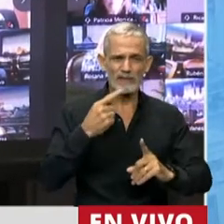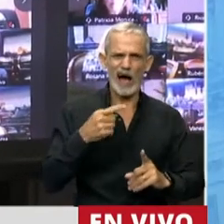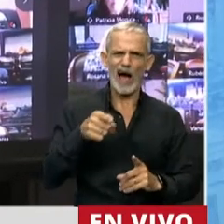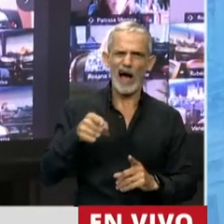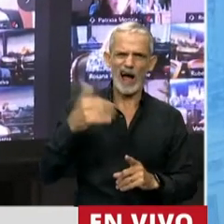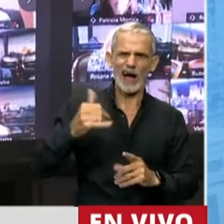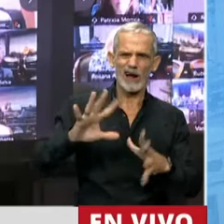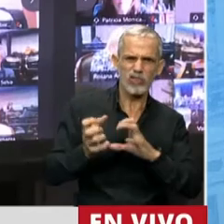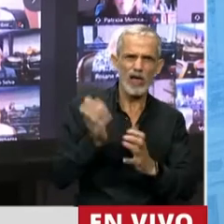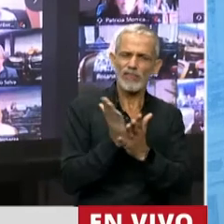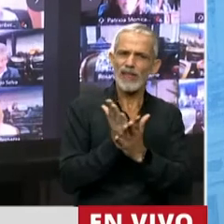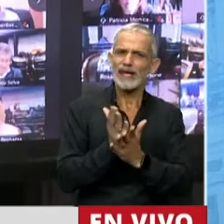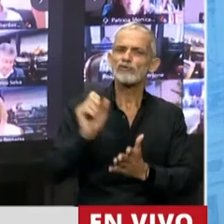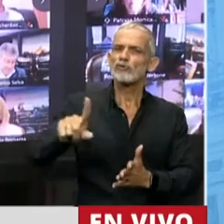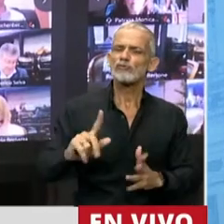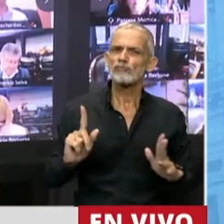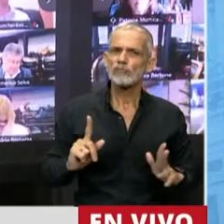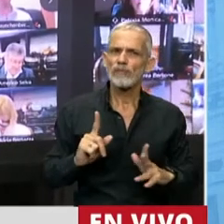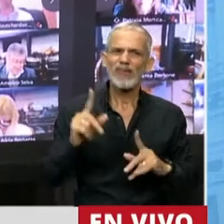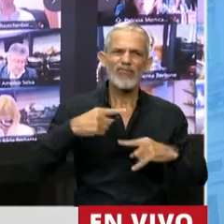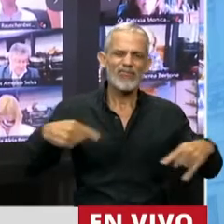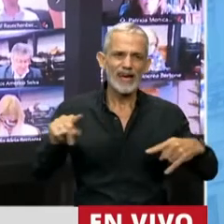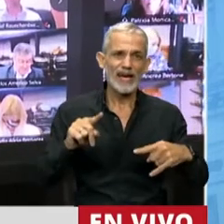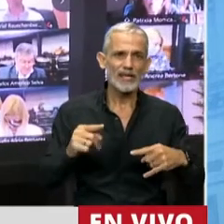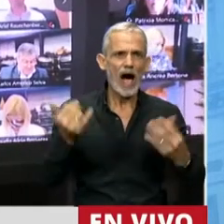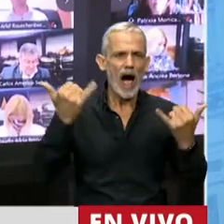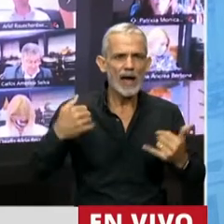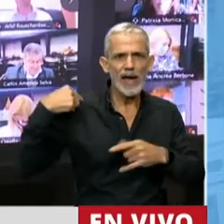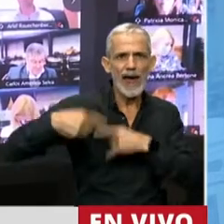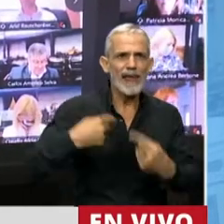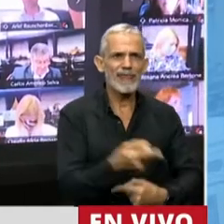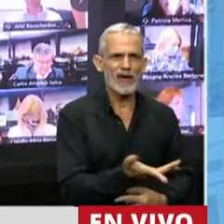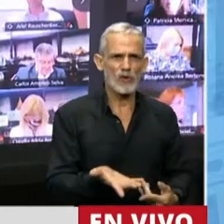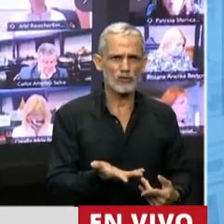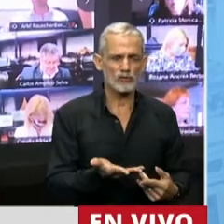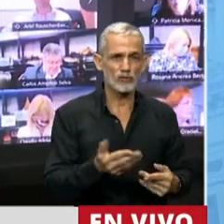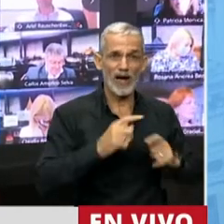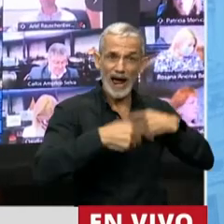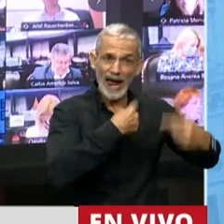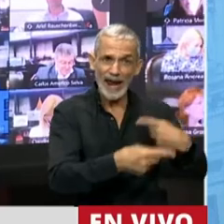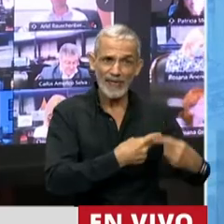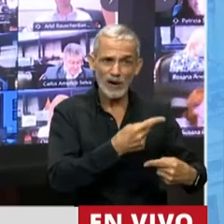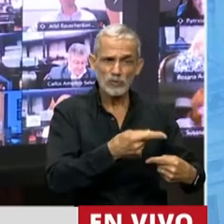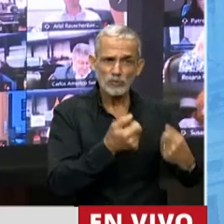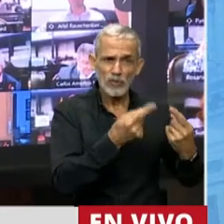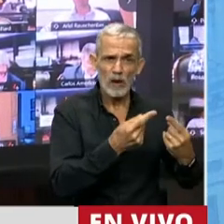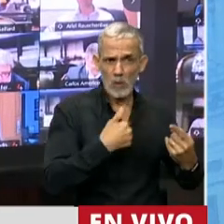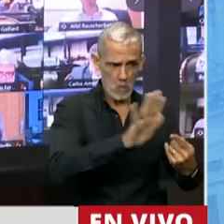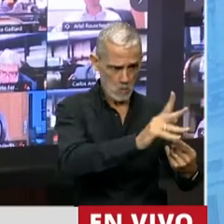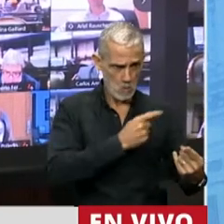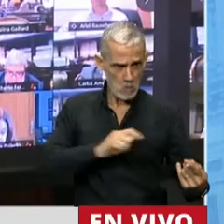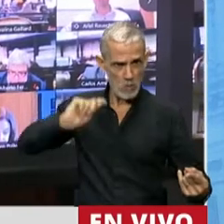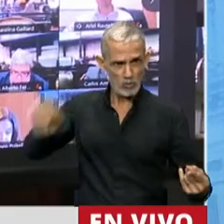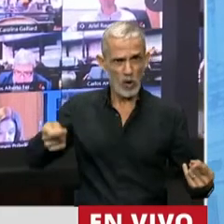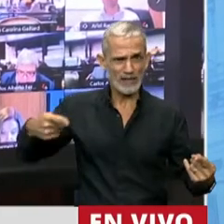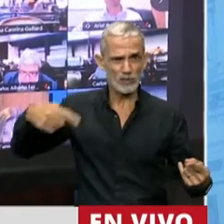afectando derechos de legítimos herederos que a lo mejor pueden ejercer porque se ve